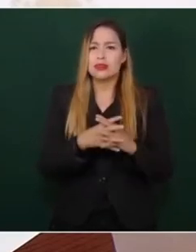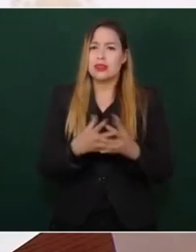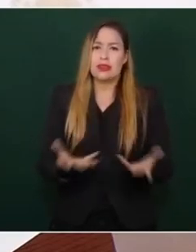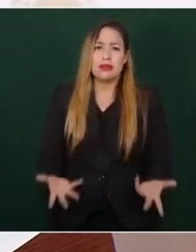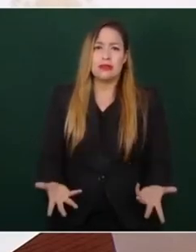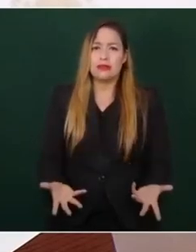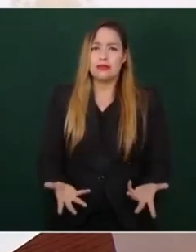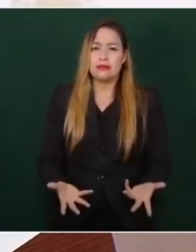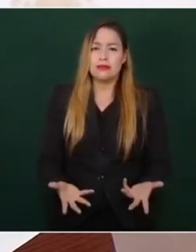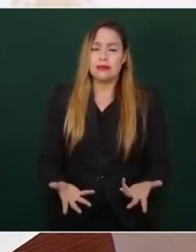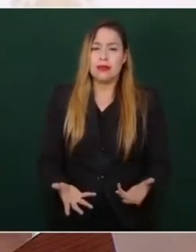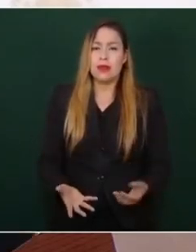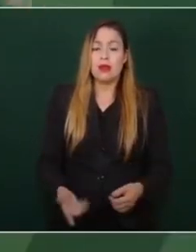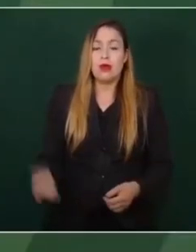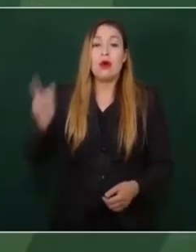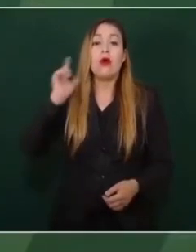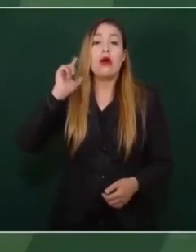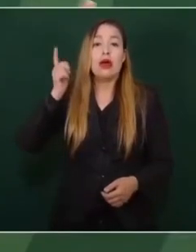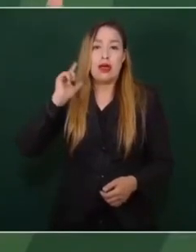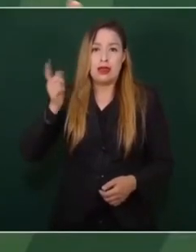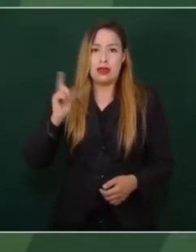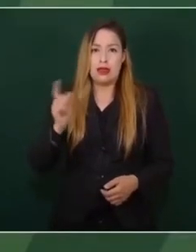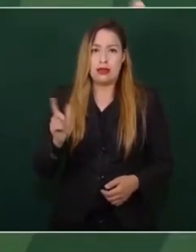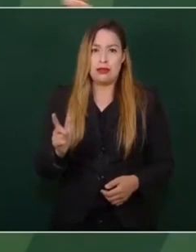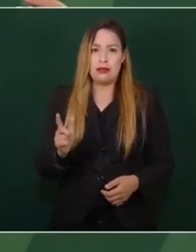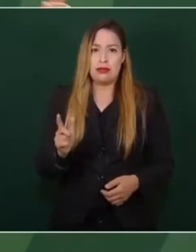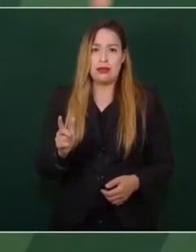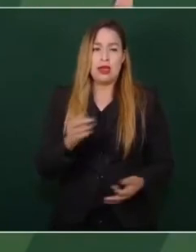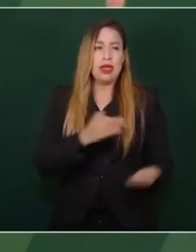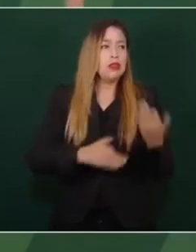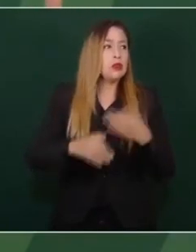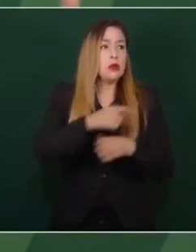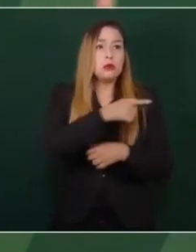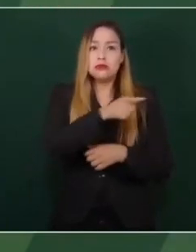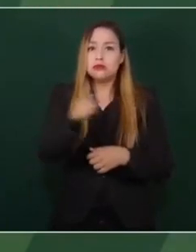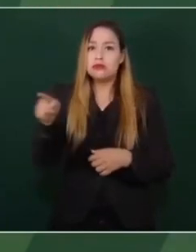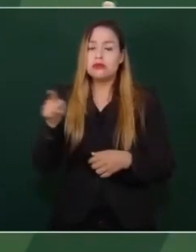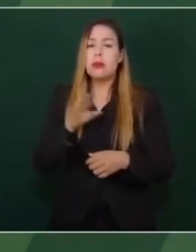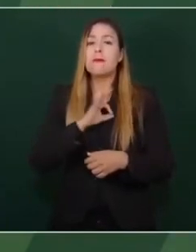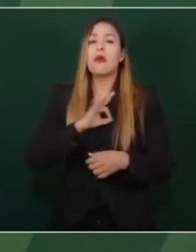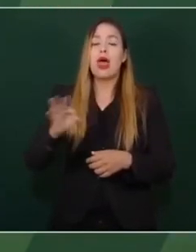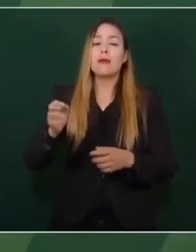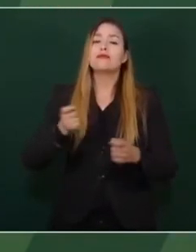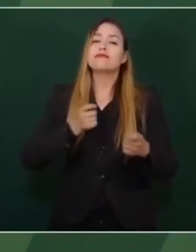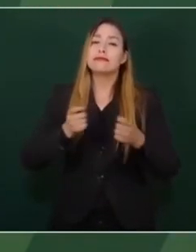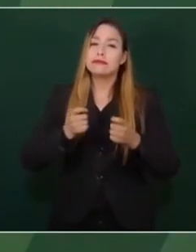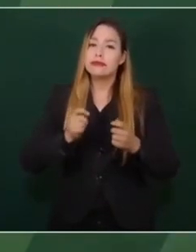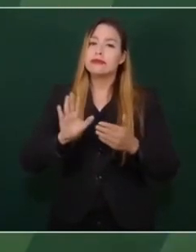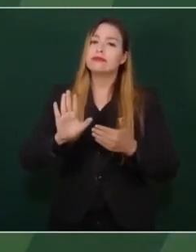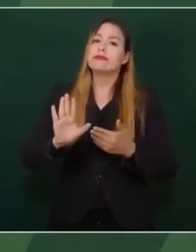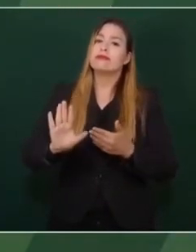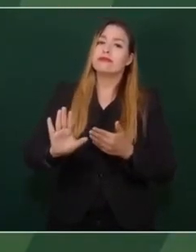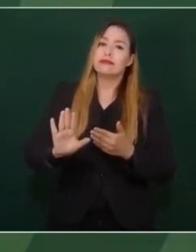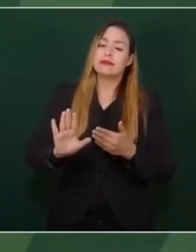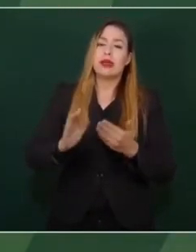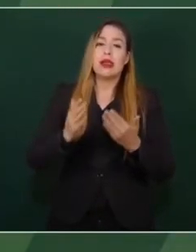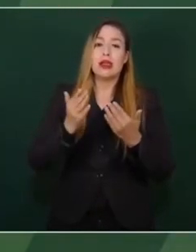Y ojalá y todos nos autolimitemos, todos.